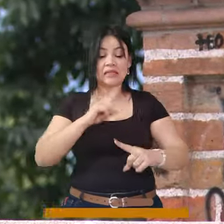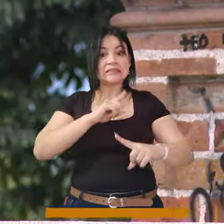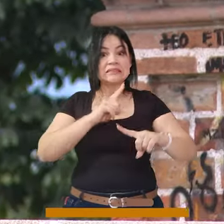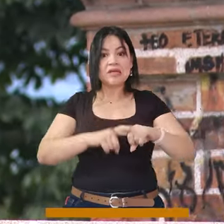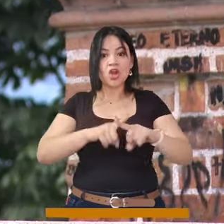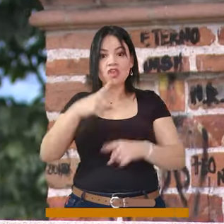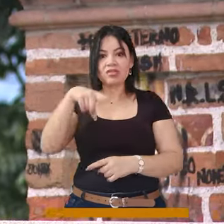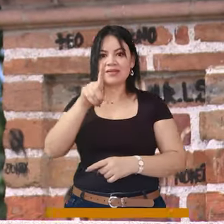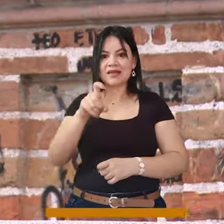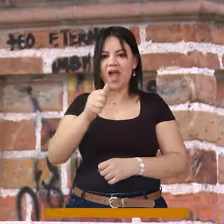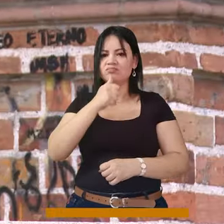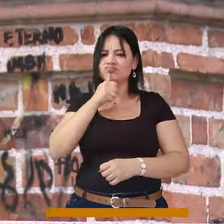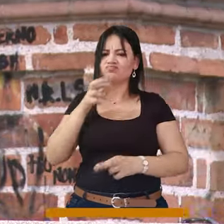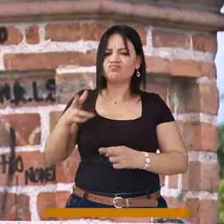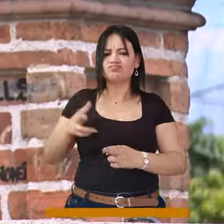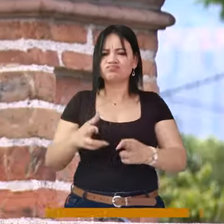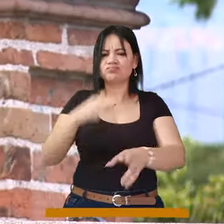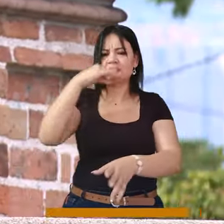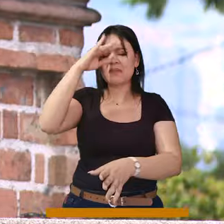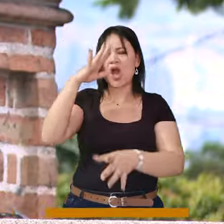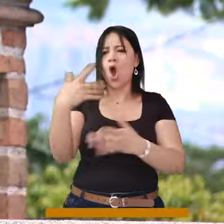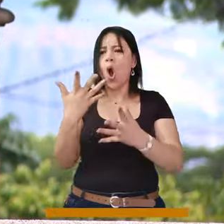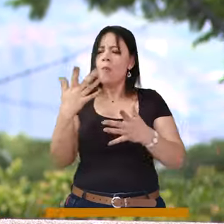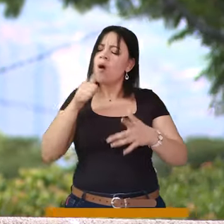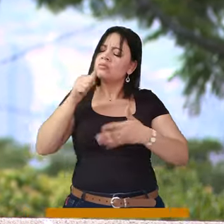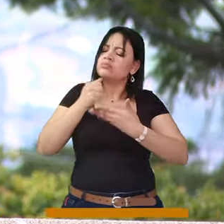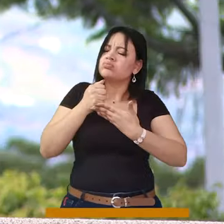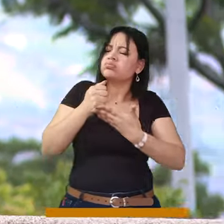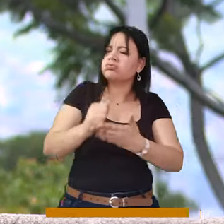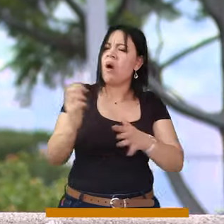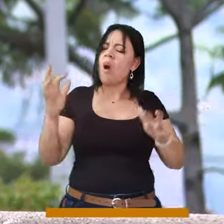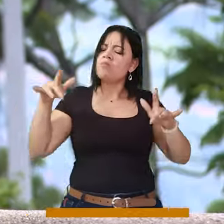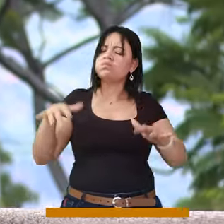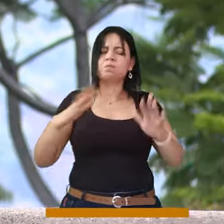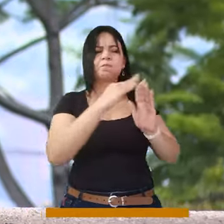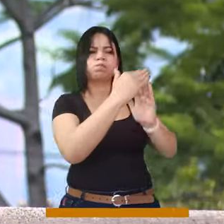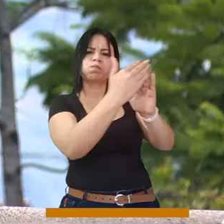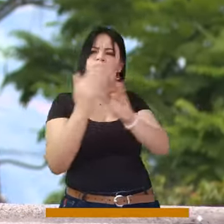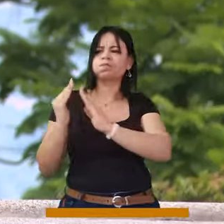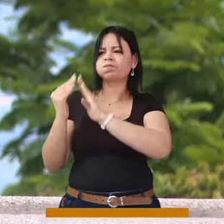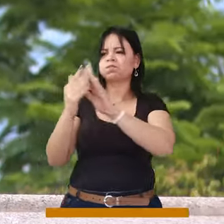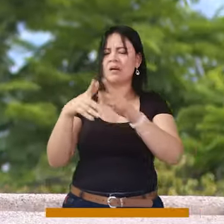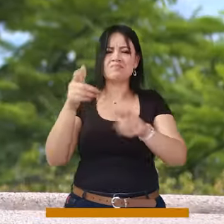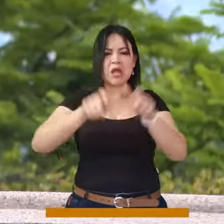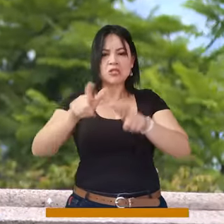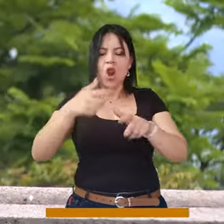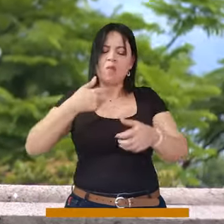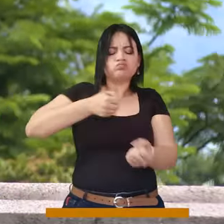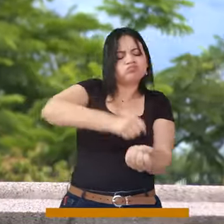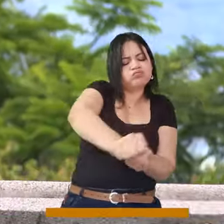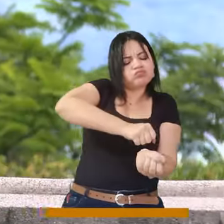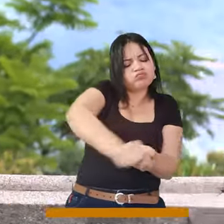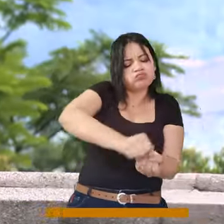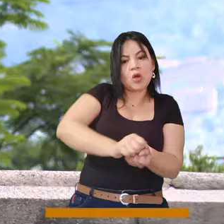Avistado desde el siglo XVI, el río Medellín hizo parte del proceso de urbanización y poblamiento del antiguo régimen colonial. Mazamorreros,